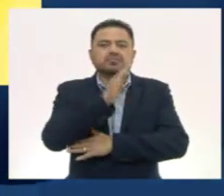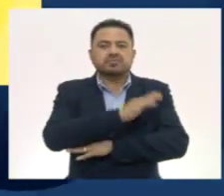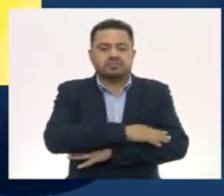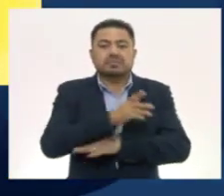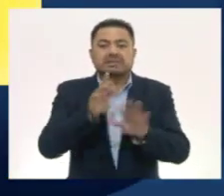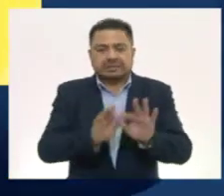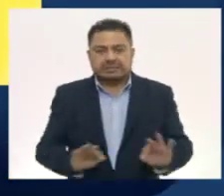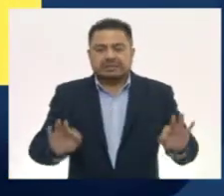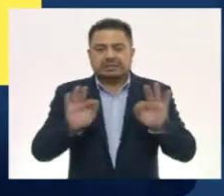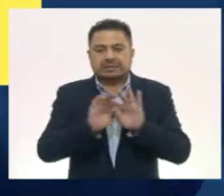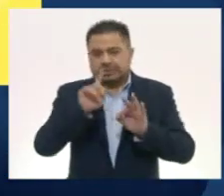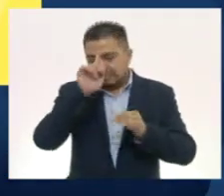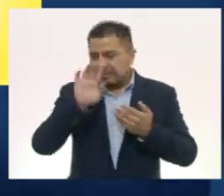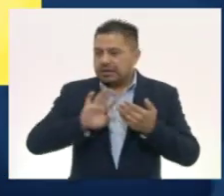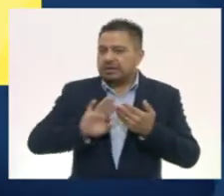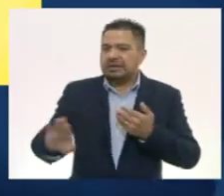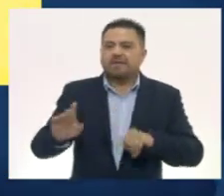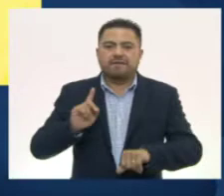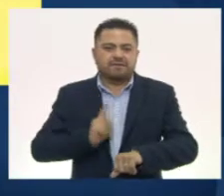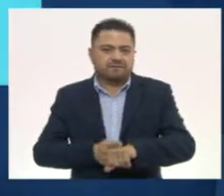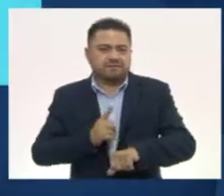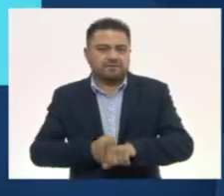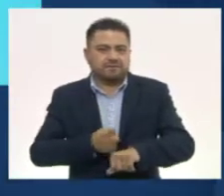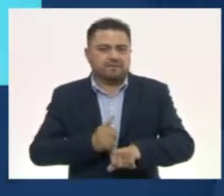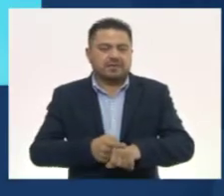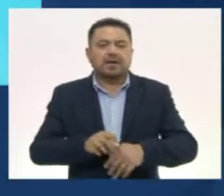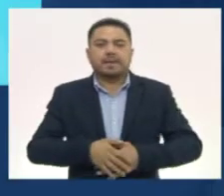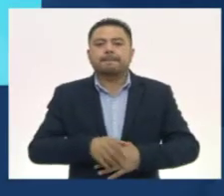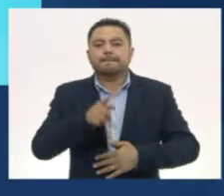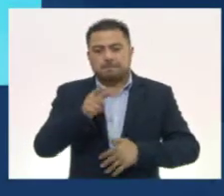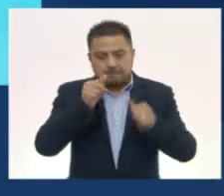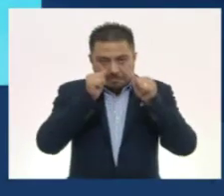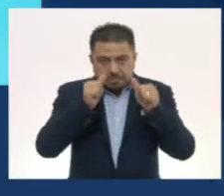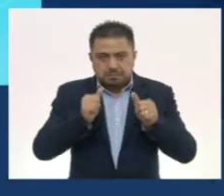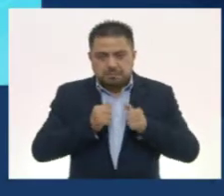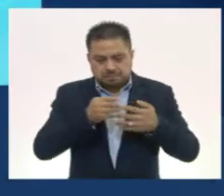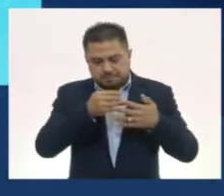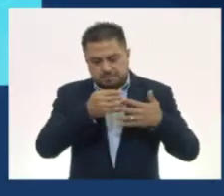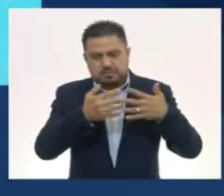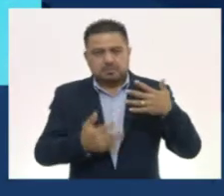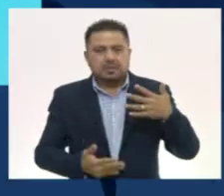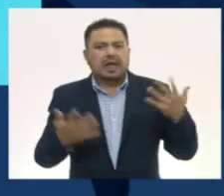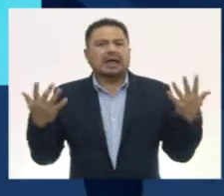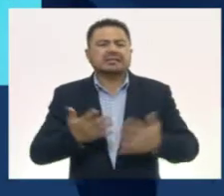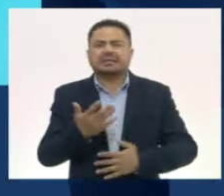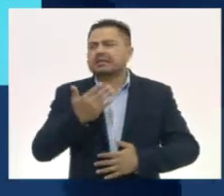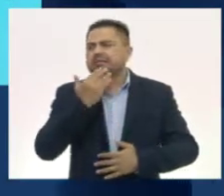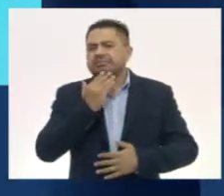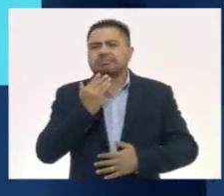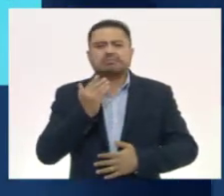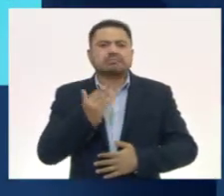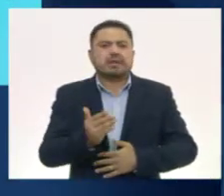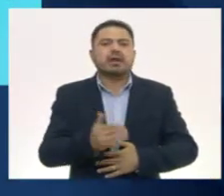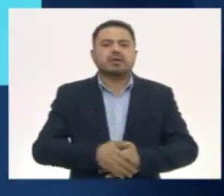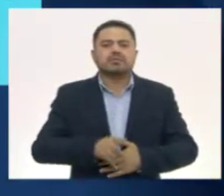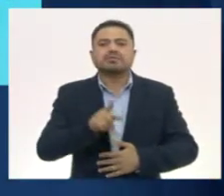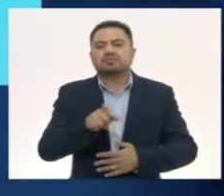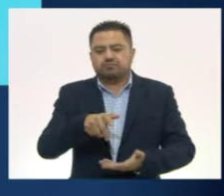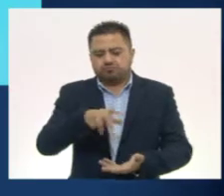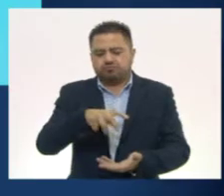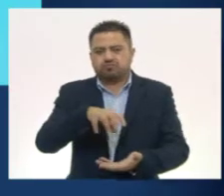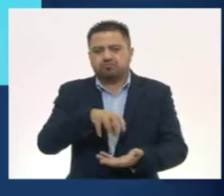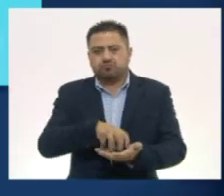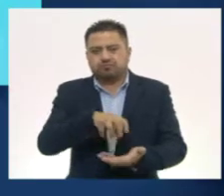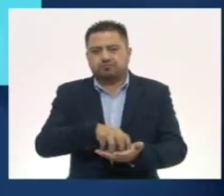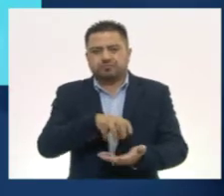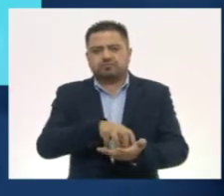importante para prevenir cualquier enfermedad. Sigue estos pasos para hacerlo correctamente. Moja tus manos.